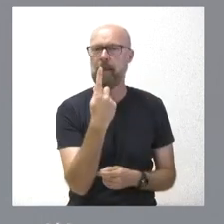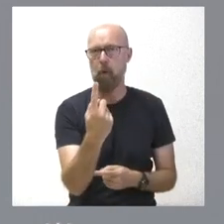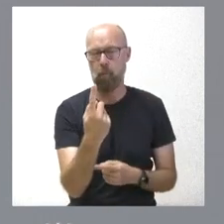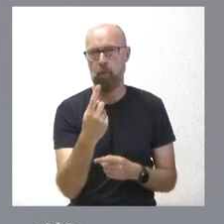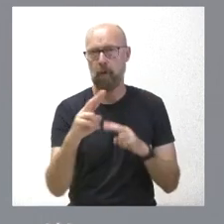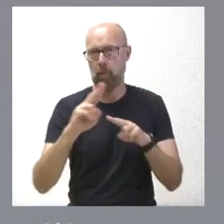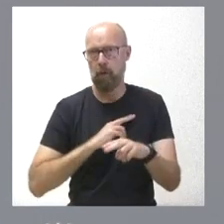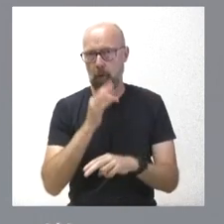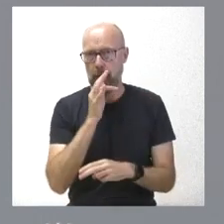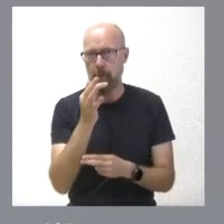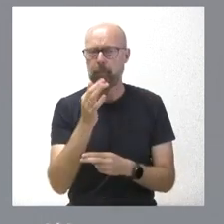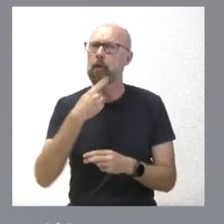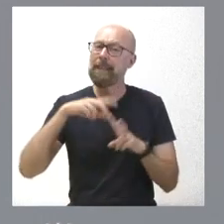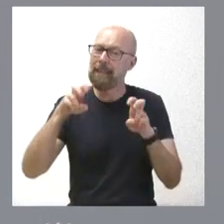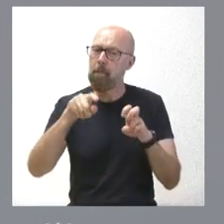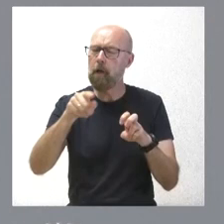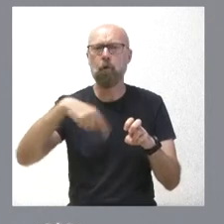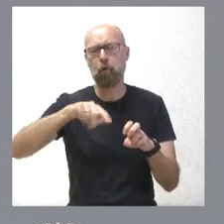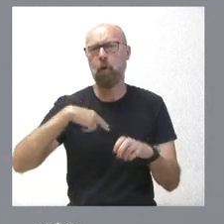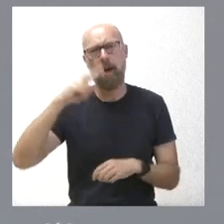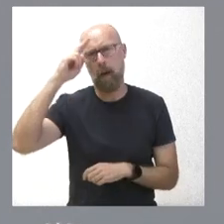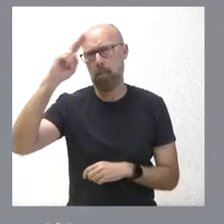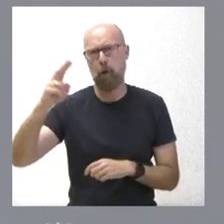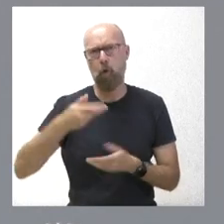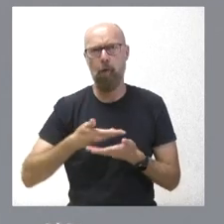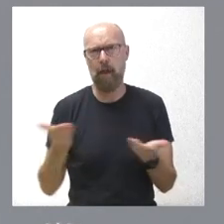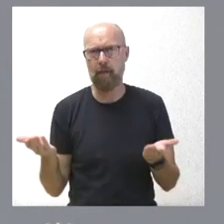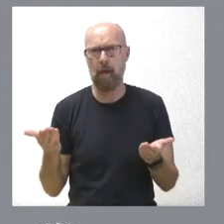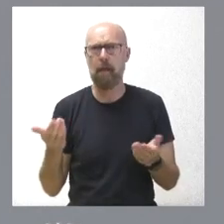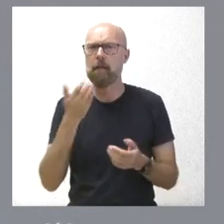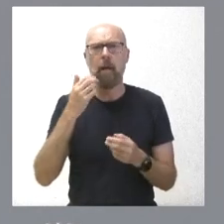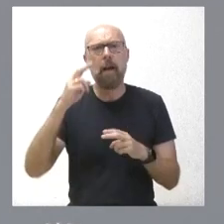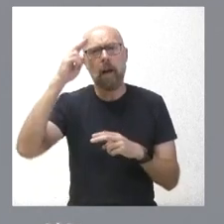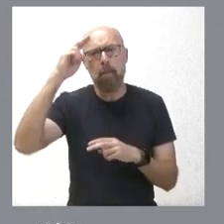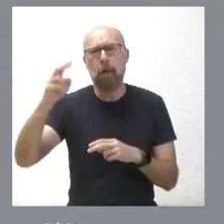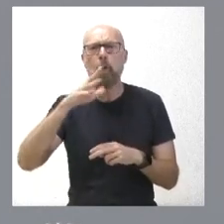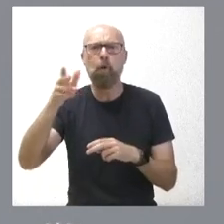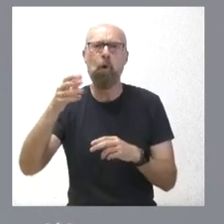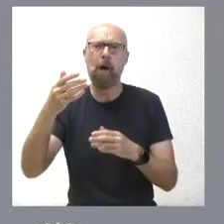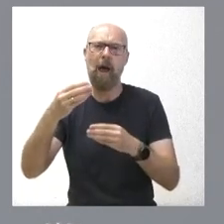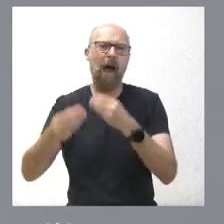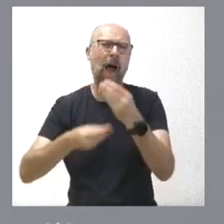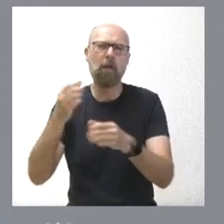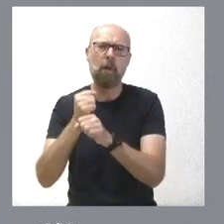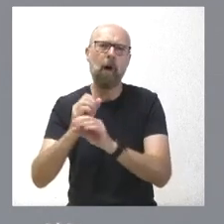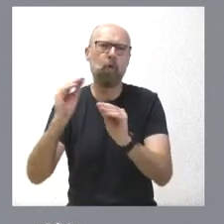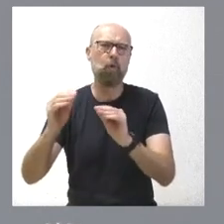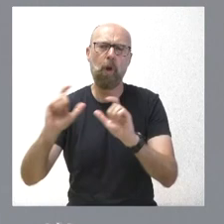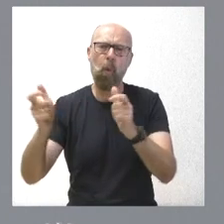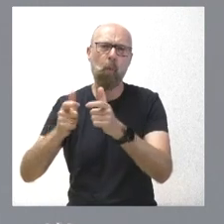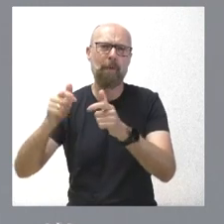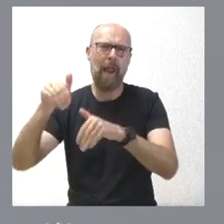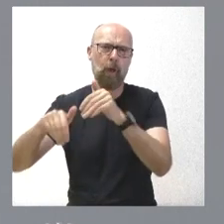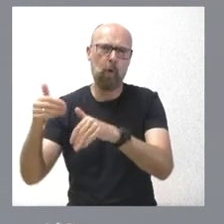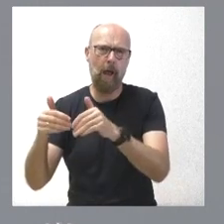con respeto y confianza, respeto a las actuaciones que pueda realizar la Junta Electoral y confianza sobre el resultado final